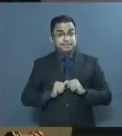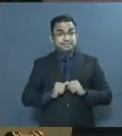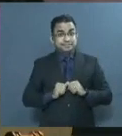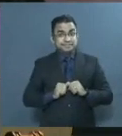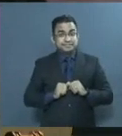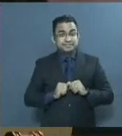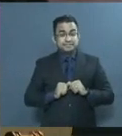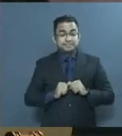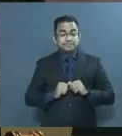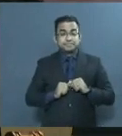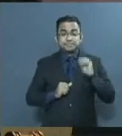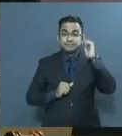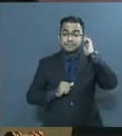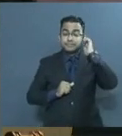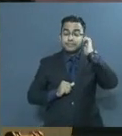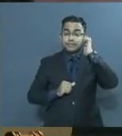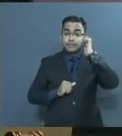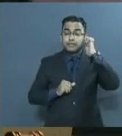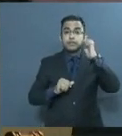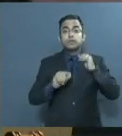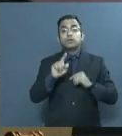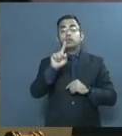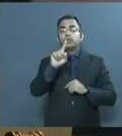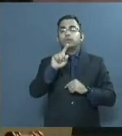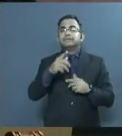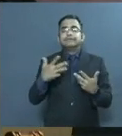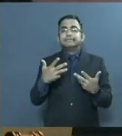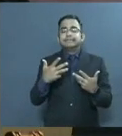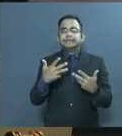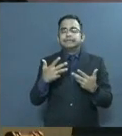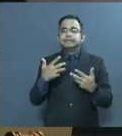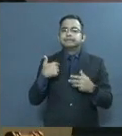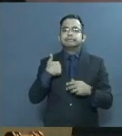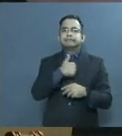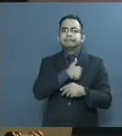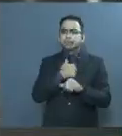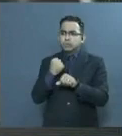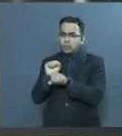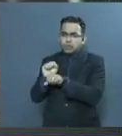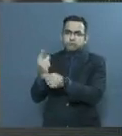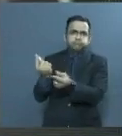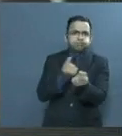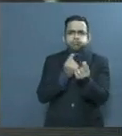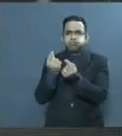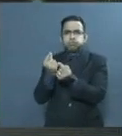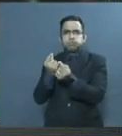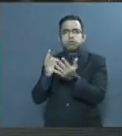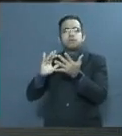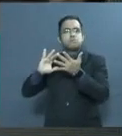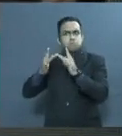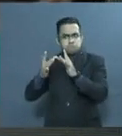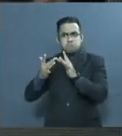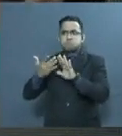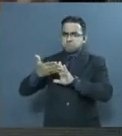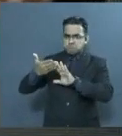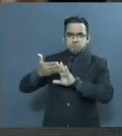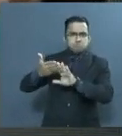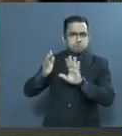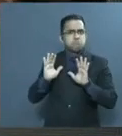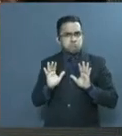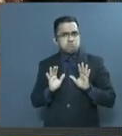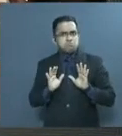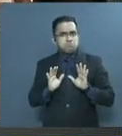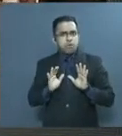Lo que ha estado en juego en este tiempo es mucho más que la operación de una plataforma tecnológica o la